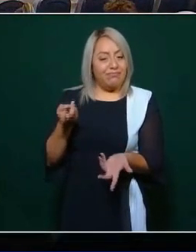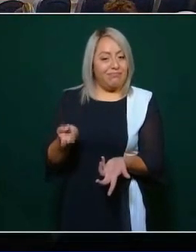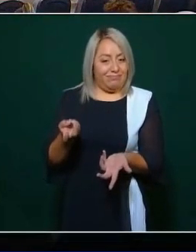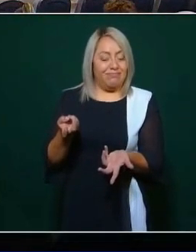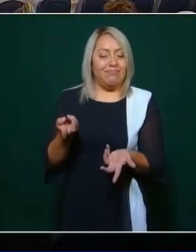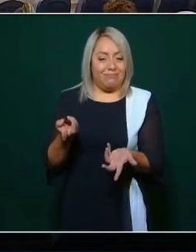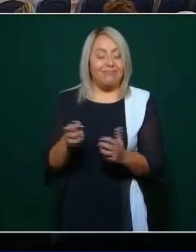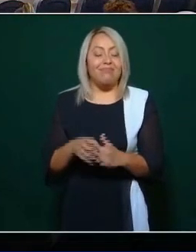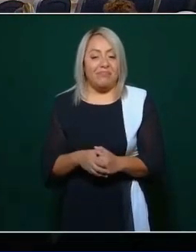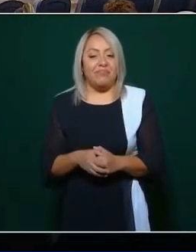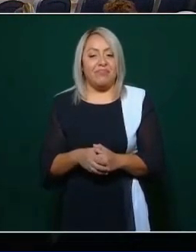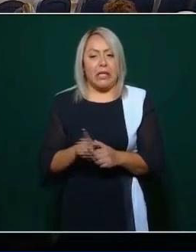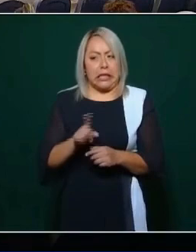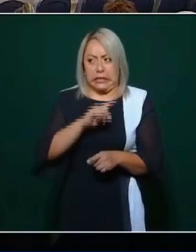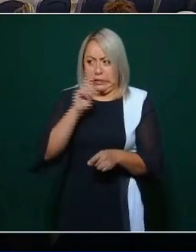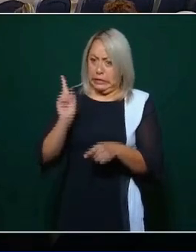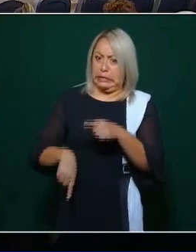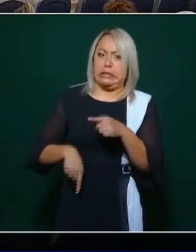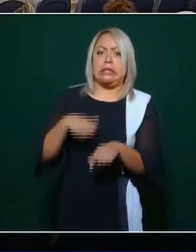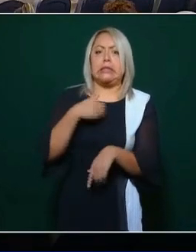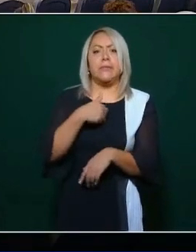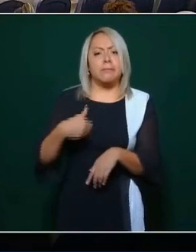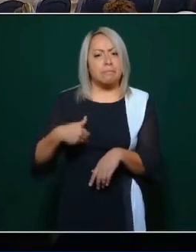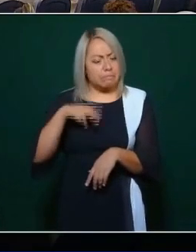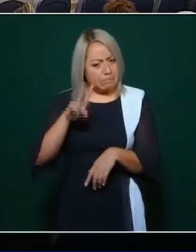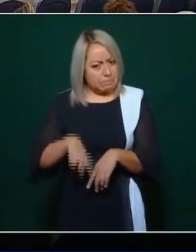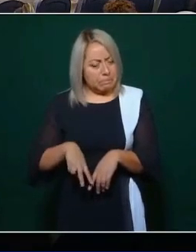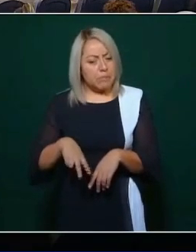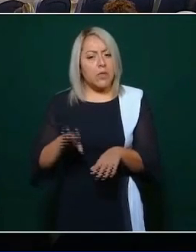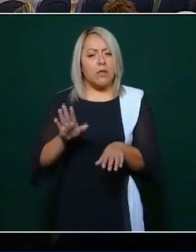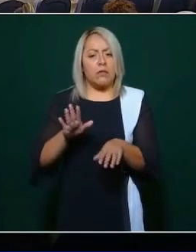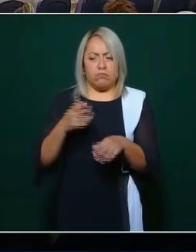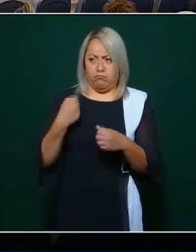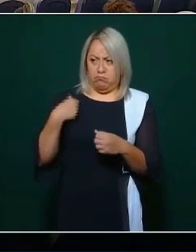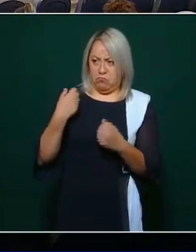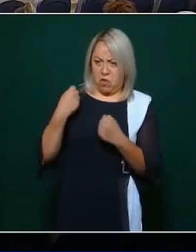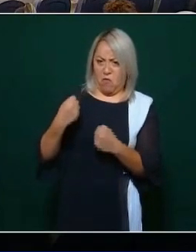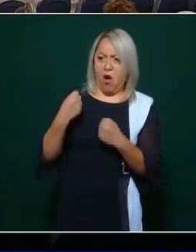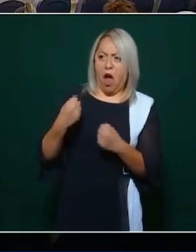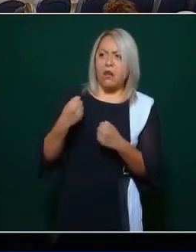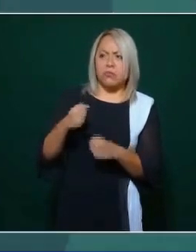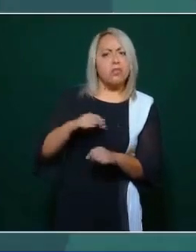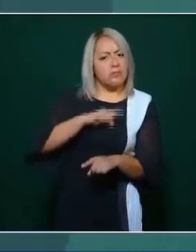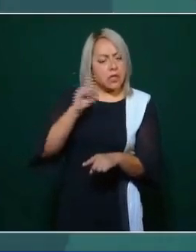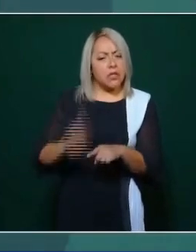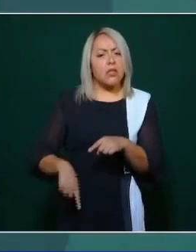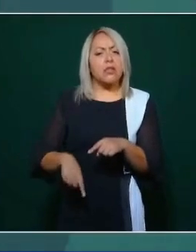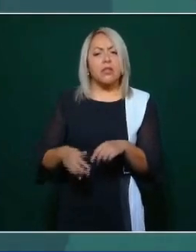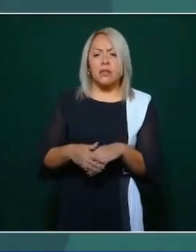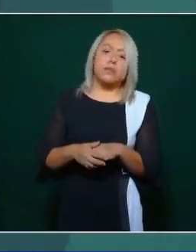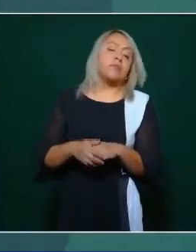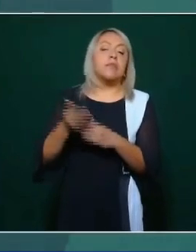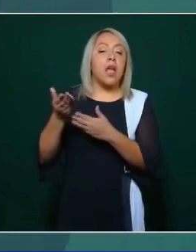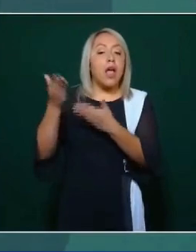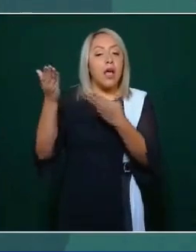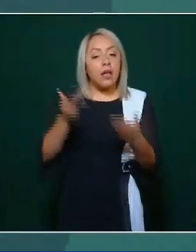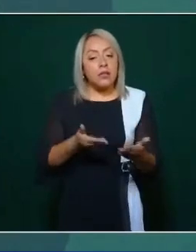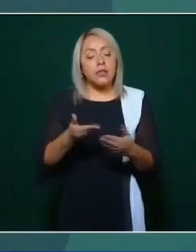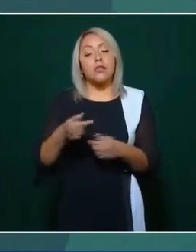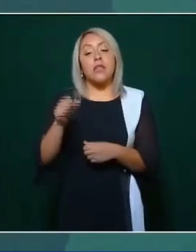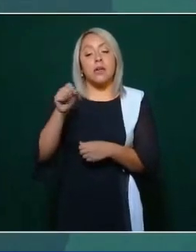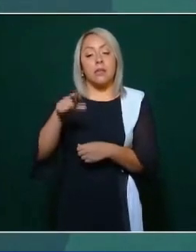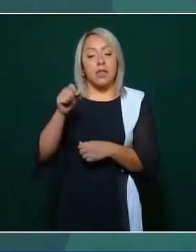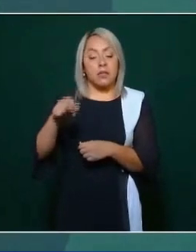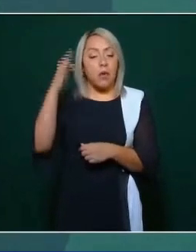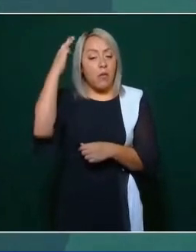y lo tumba por la fuerza llega porfirio con la bandera